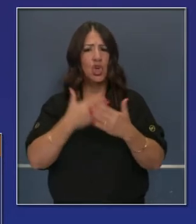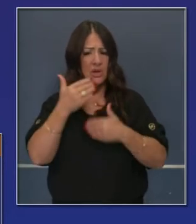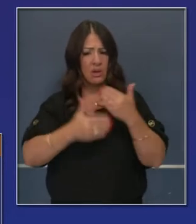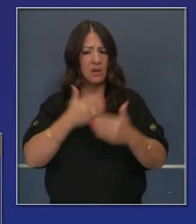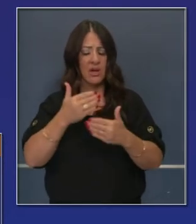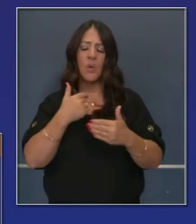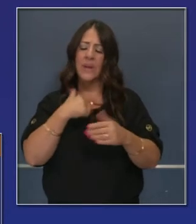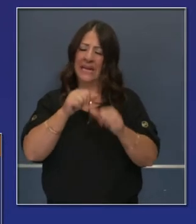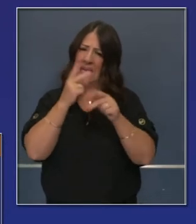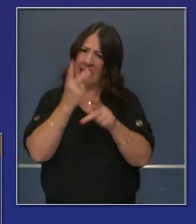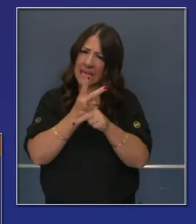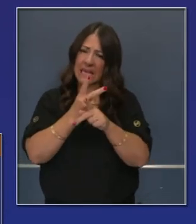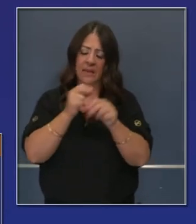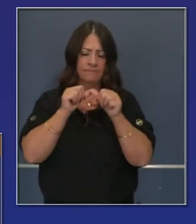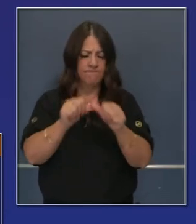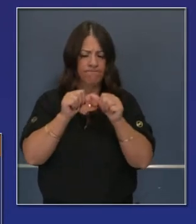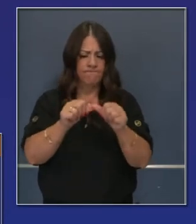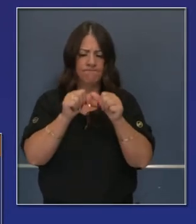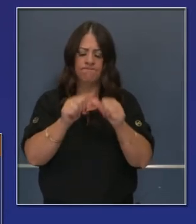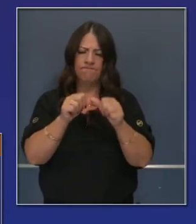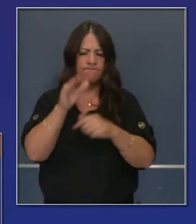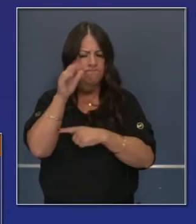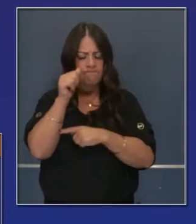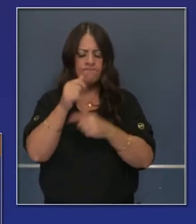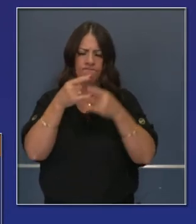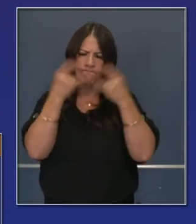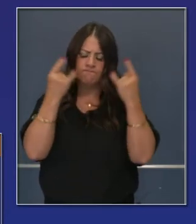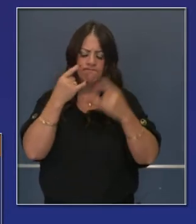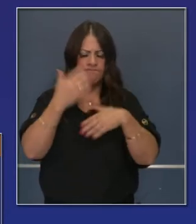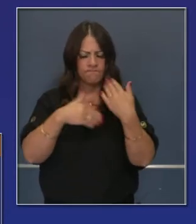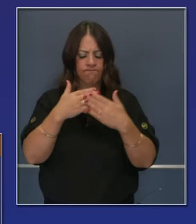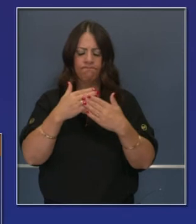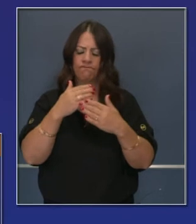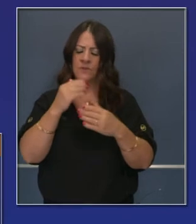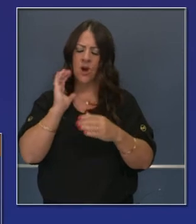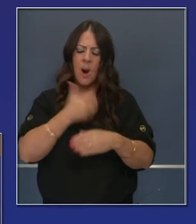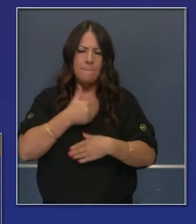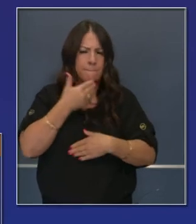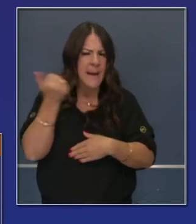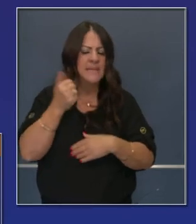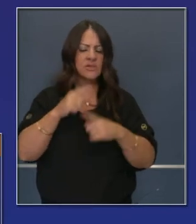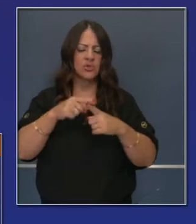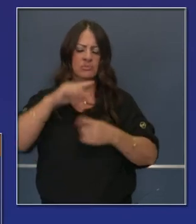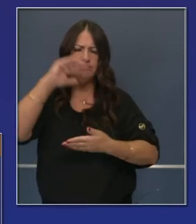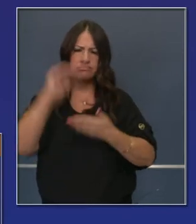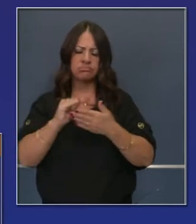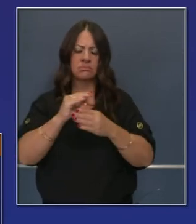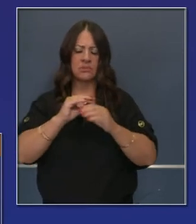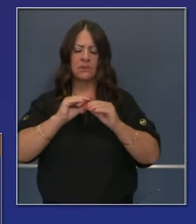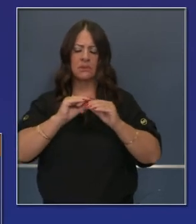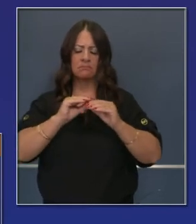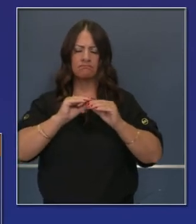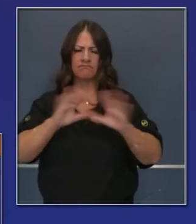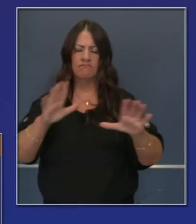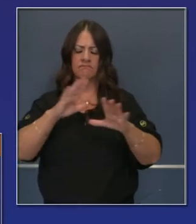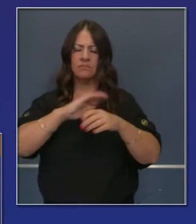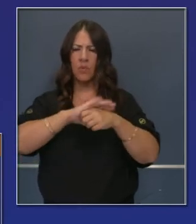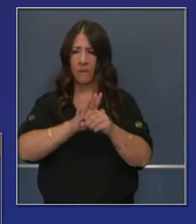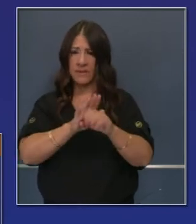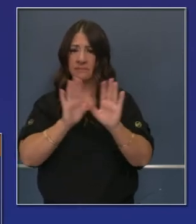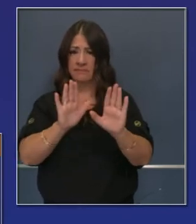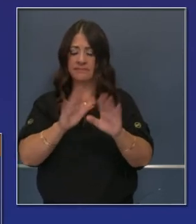sido vigilantes y debemos mantener esa vigilancia. Y queremos evitar cualquier aumento de transmisión.